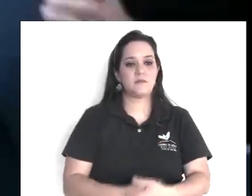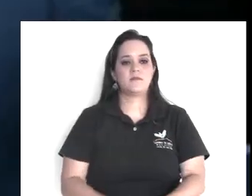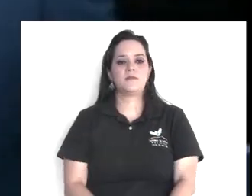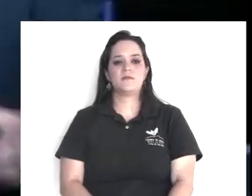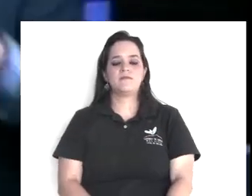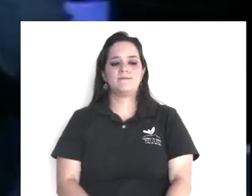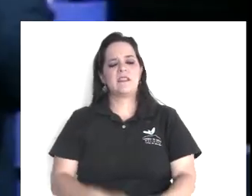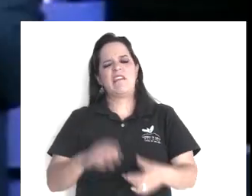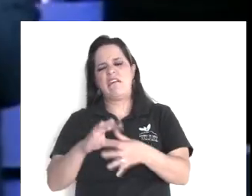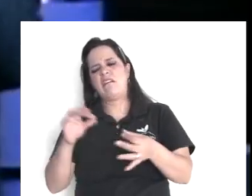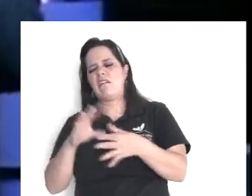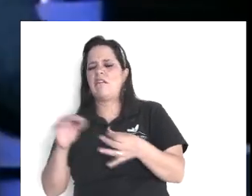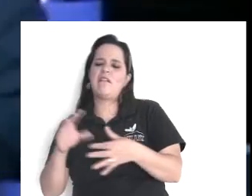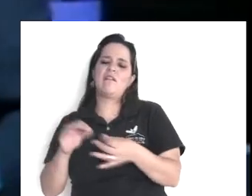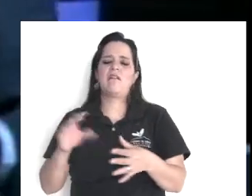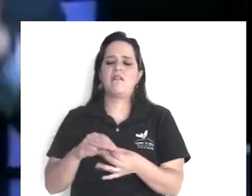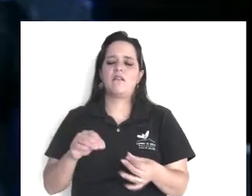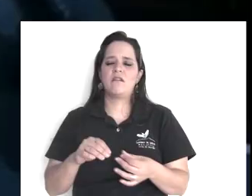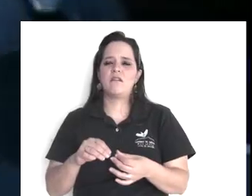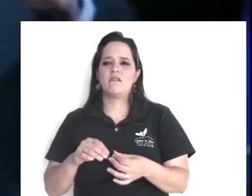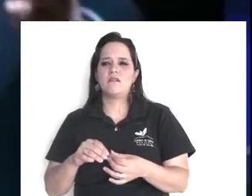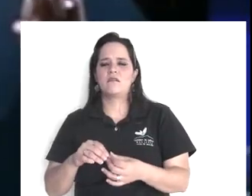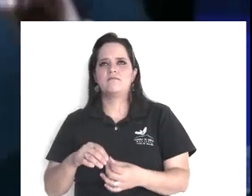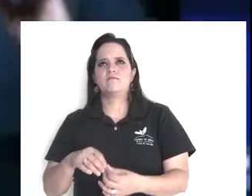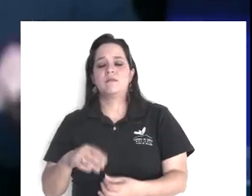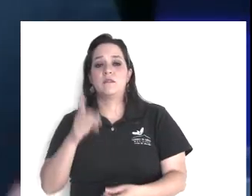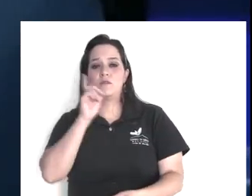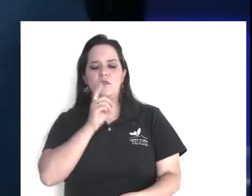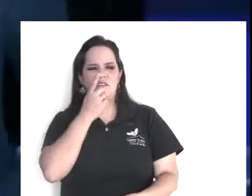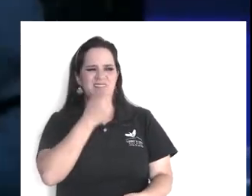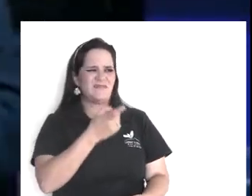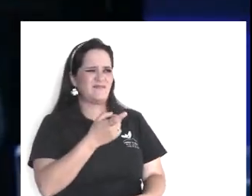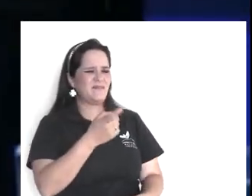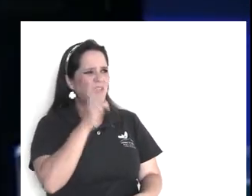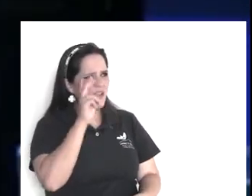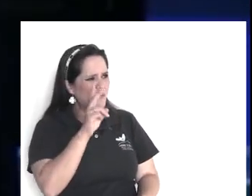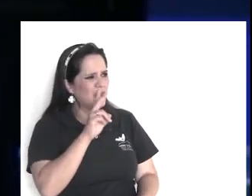necesita presentar pruebas, y entonces dice, mire, yo las tengo, dice,